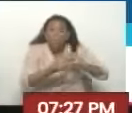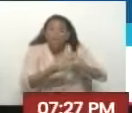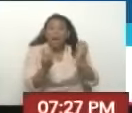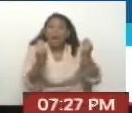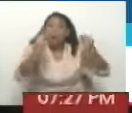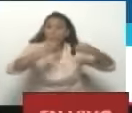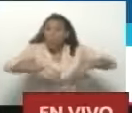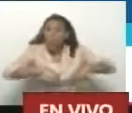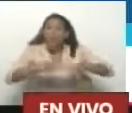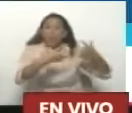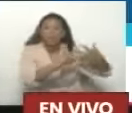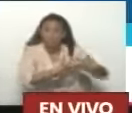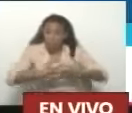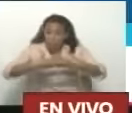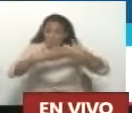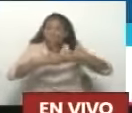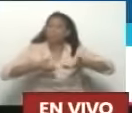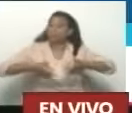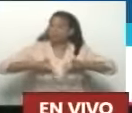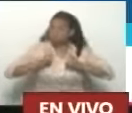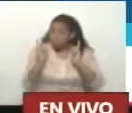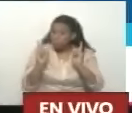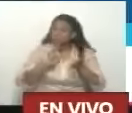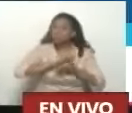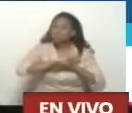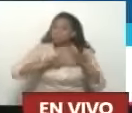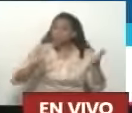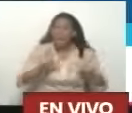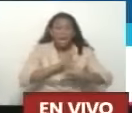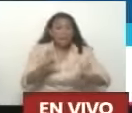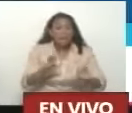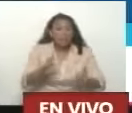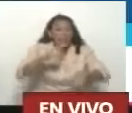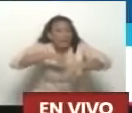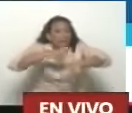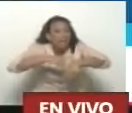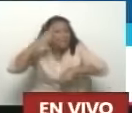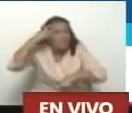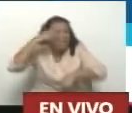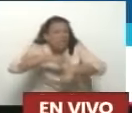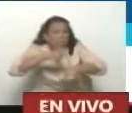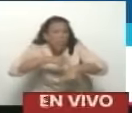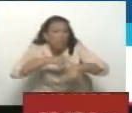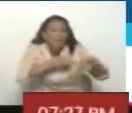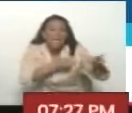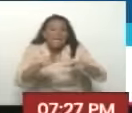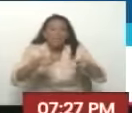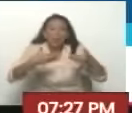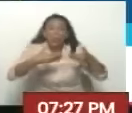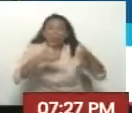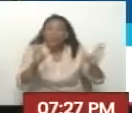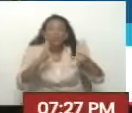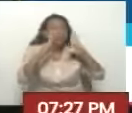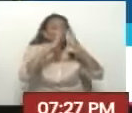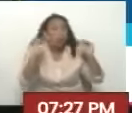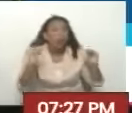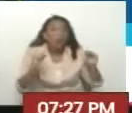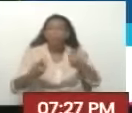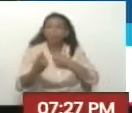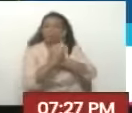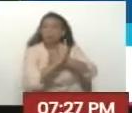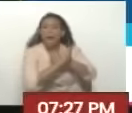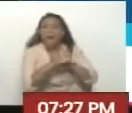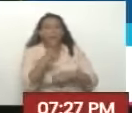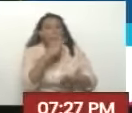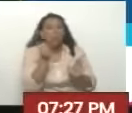acuerdo Donde Estados Unidos Ya a esta altura Tenía que haber levantado Todas las sanciones